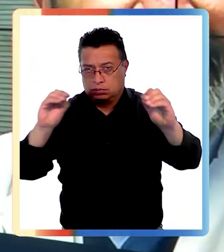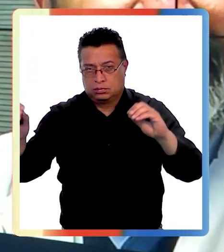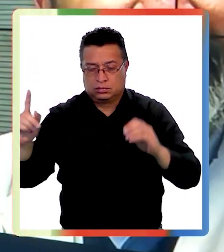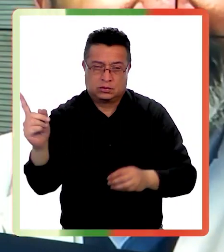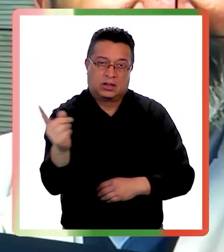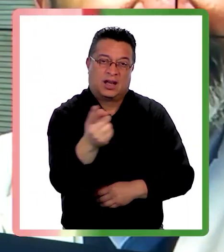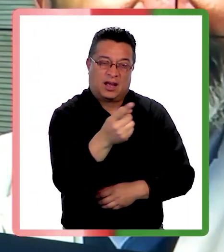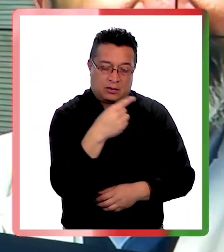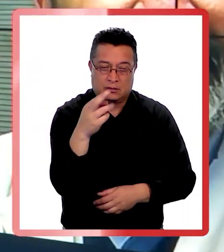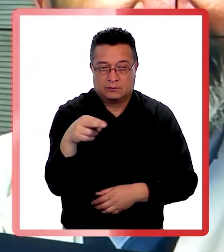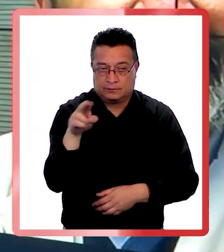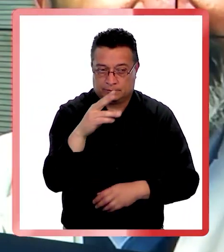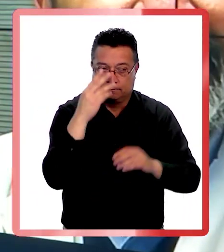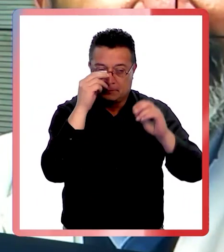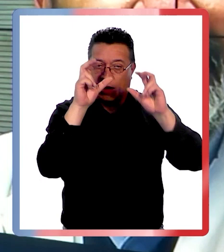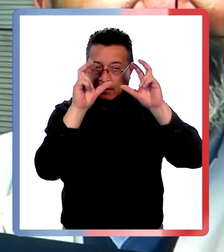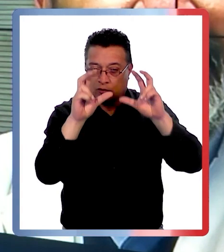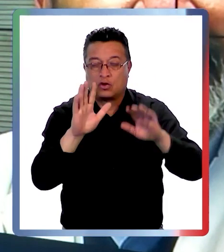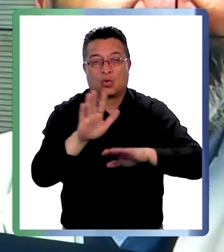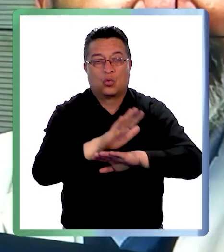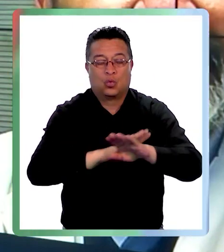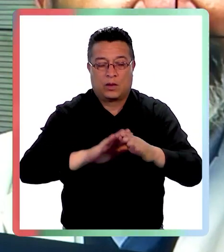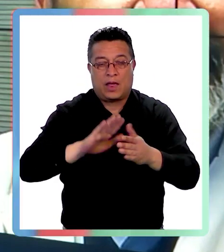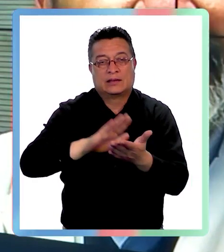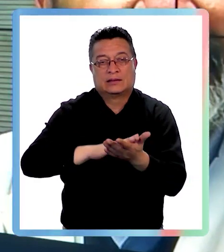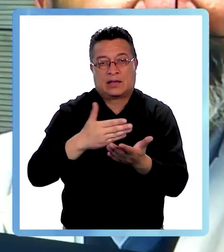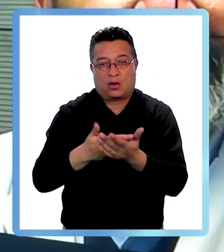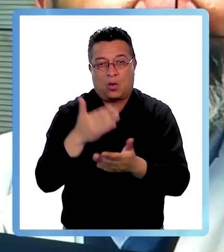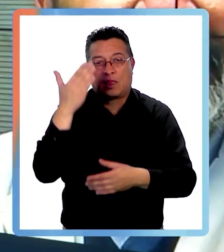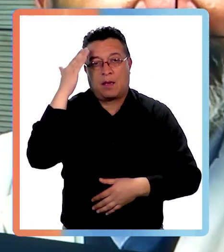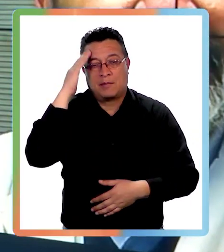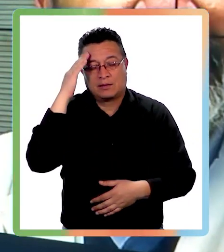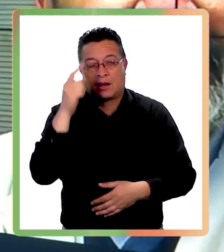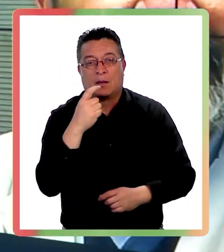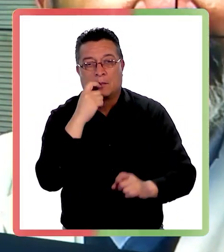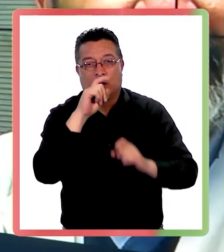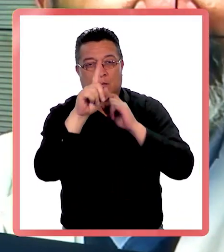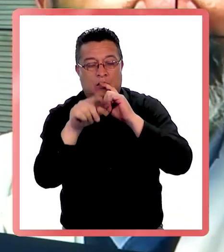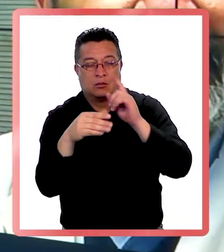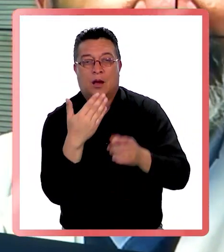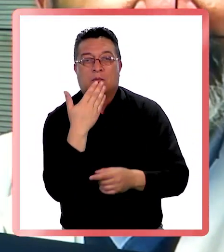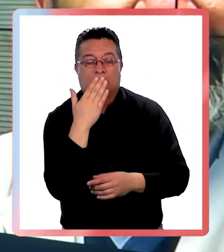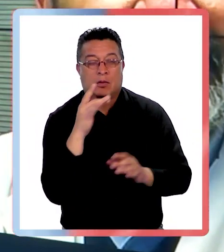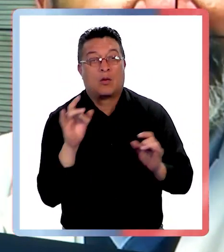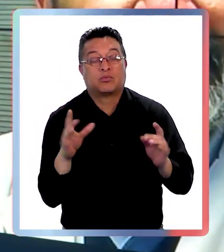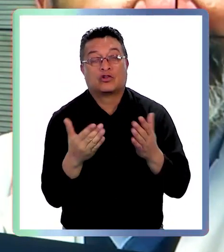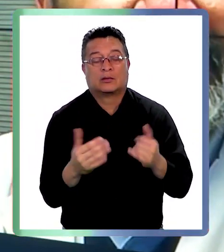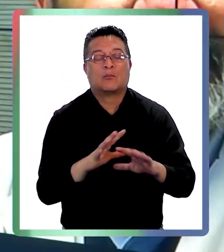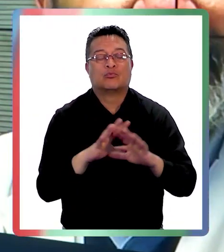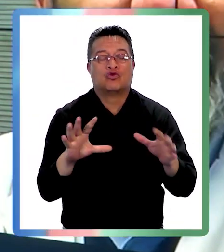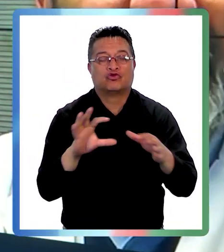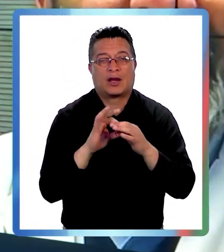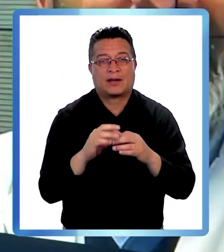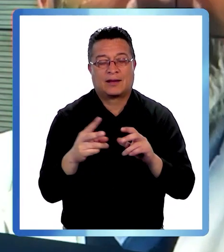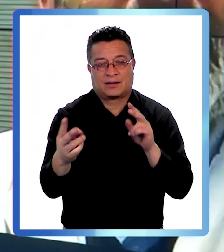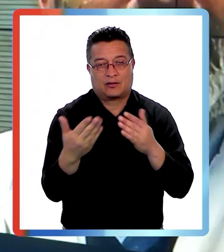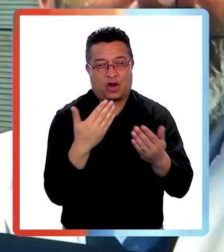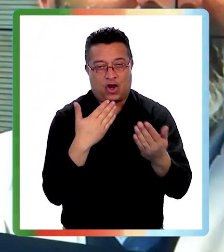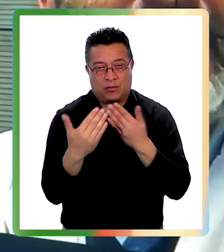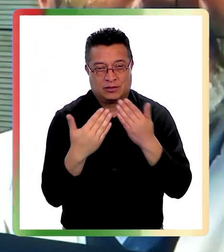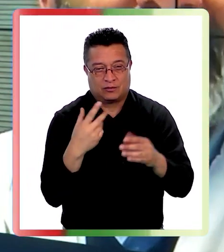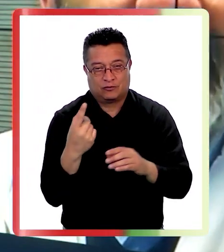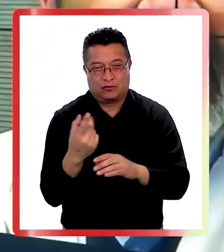poner atención también y cuidar nuestra salud mental y consultar con especialistas si es necesario. Muchas gracias por acompañarnos doctor.